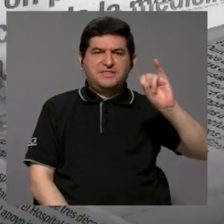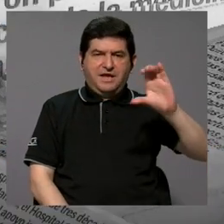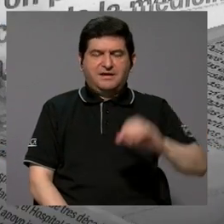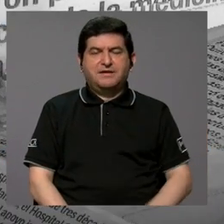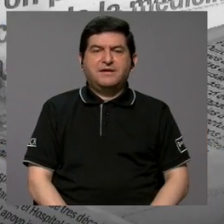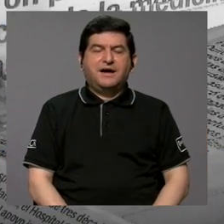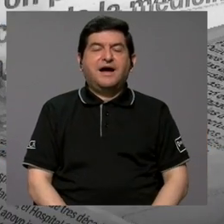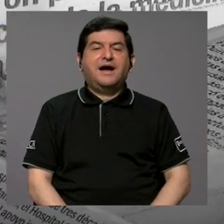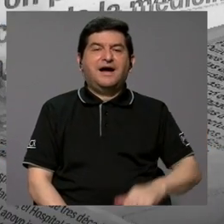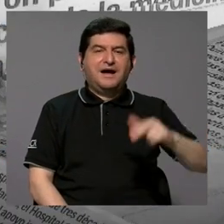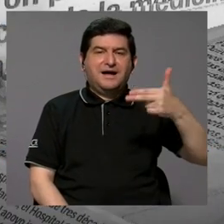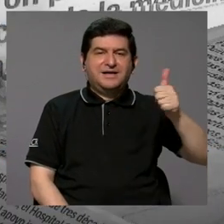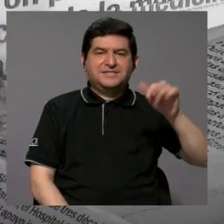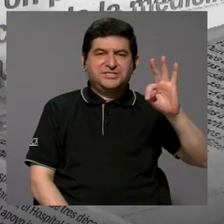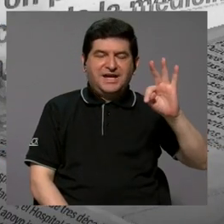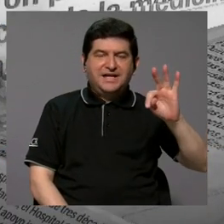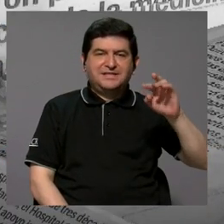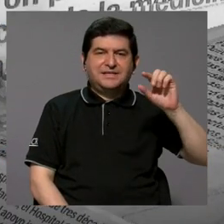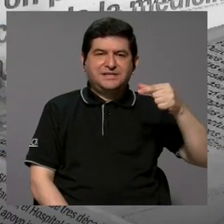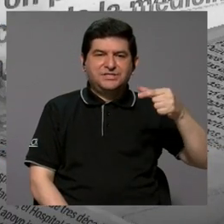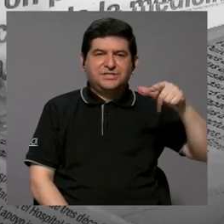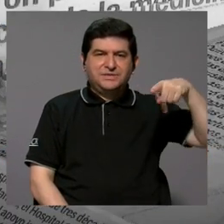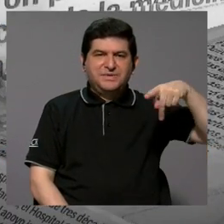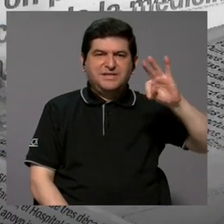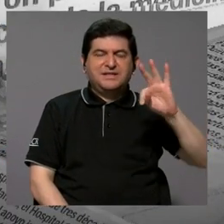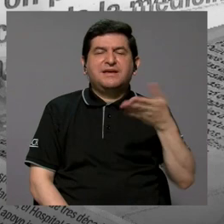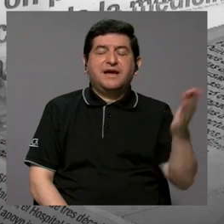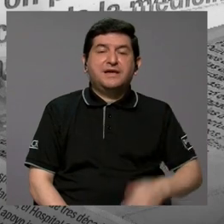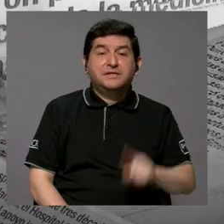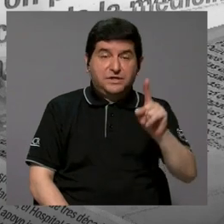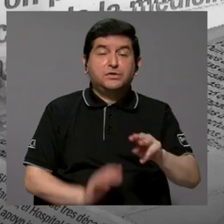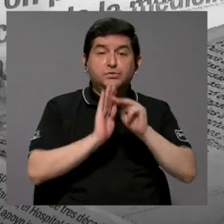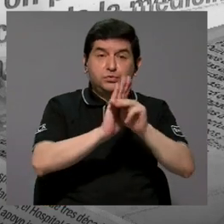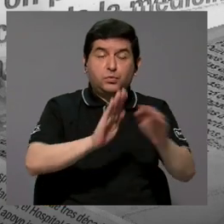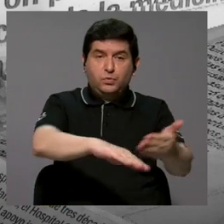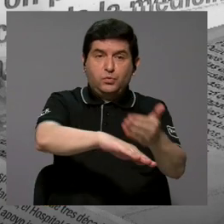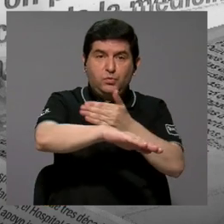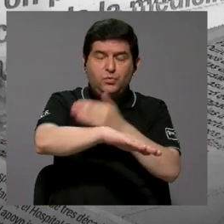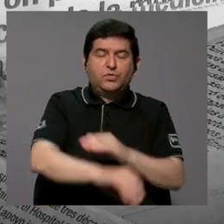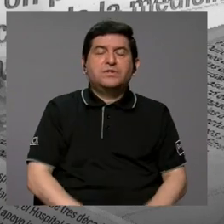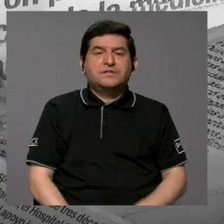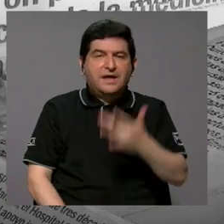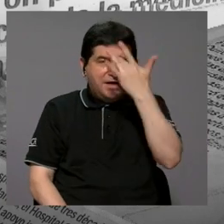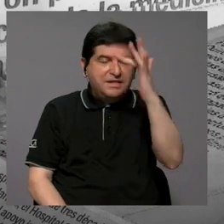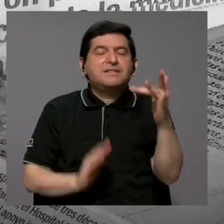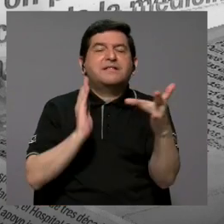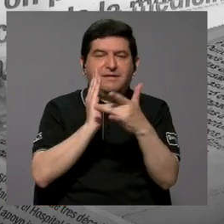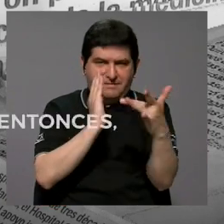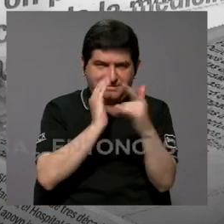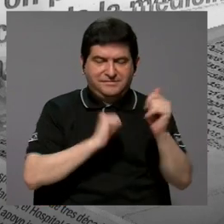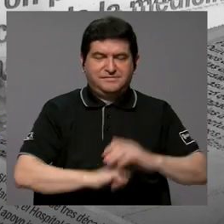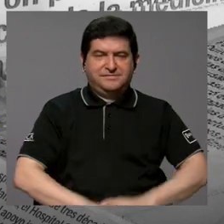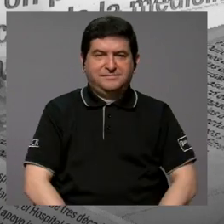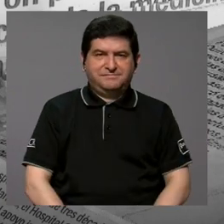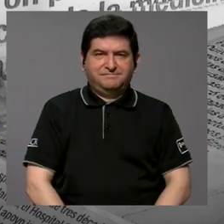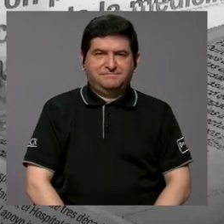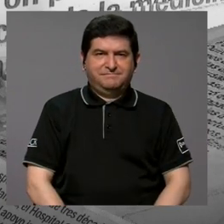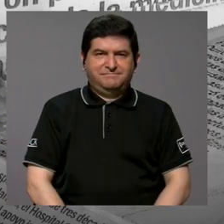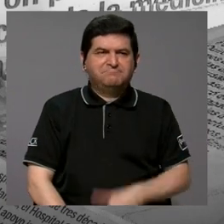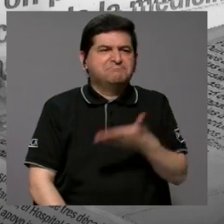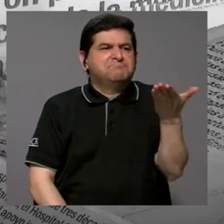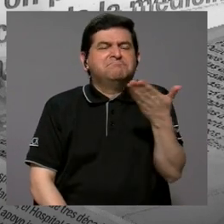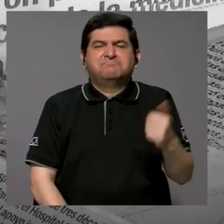bien, ChatGPT, ¿qué es ChatGPT? Es un modelo avanzado de IA, o sea, de inteligencia artificial. Entonces,